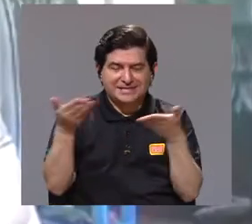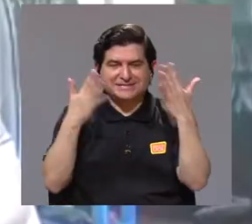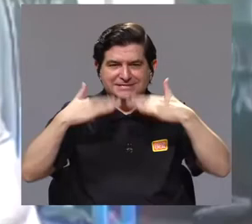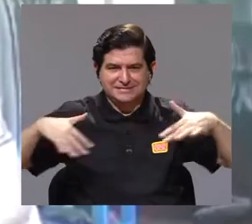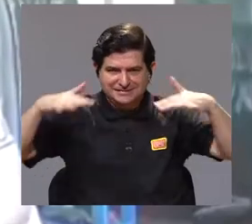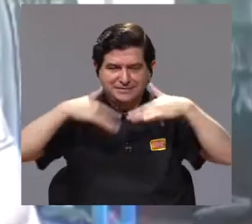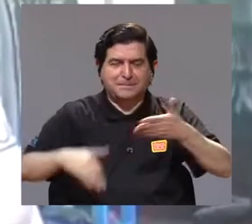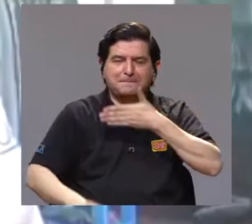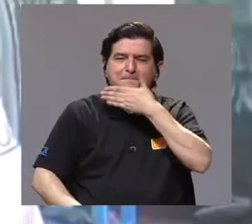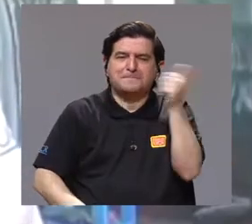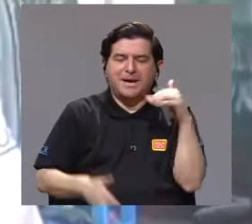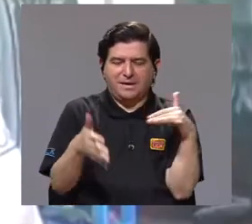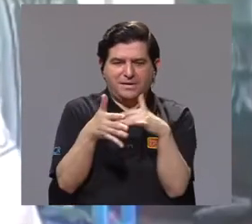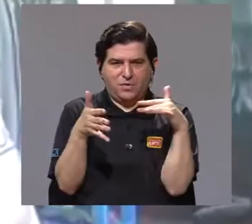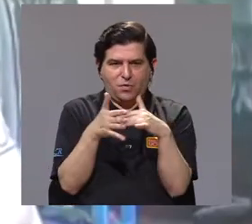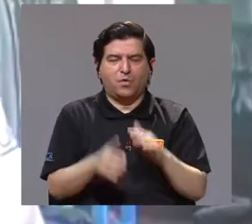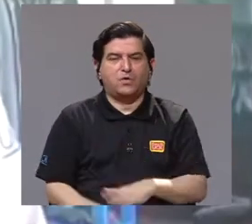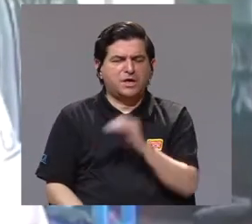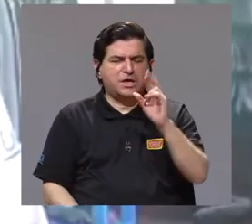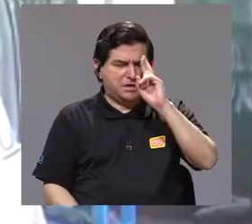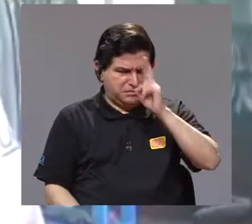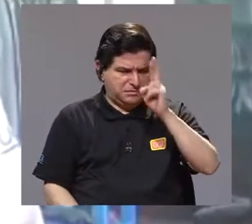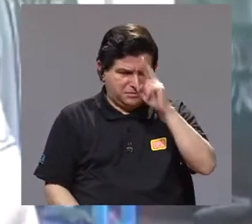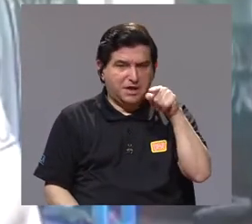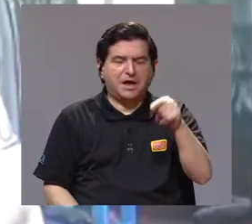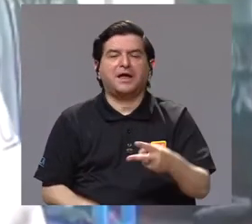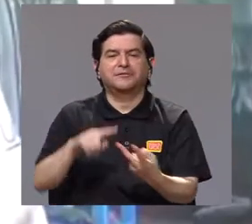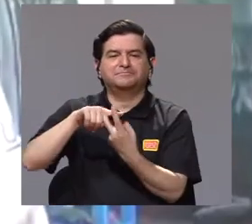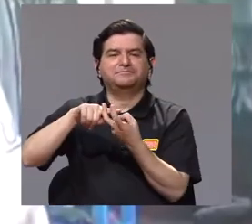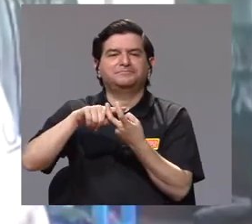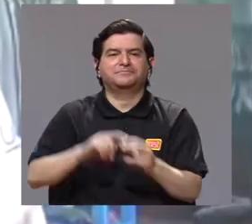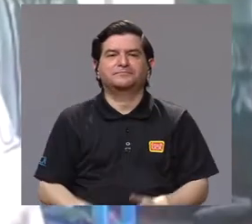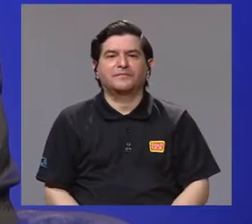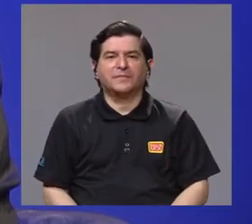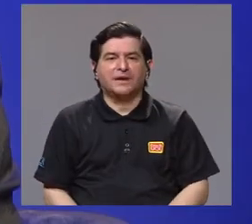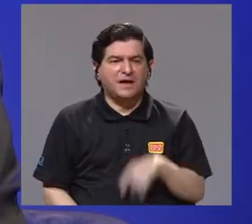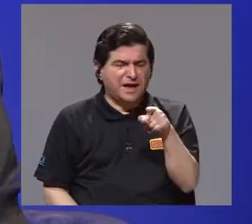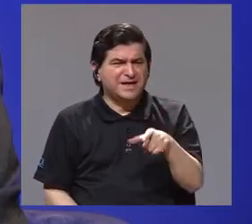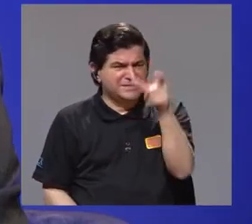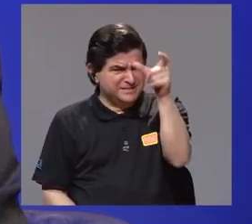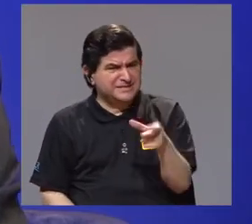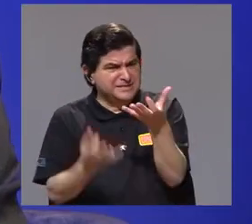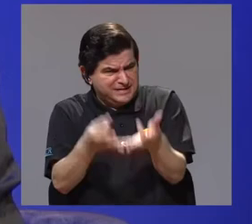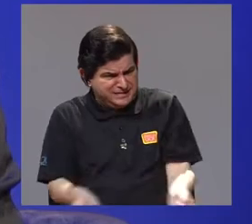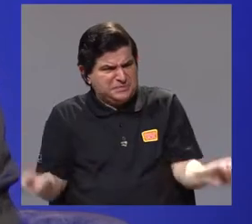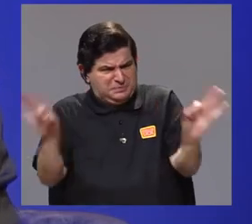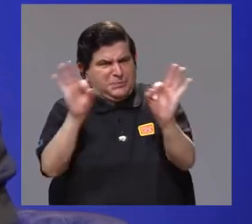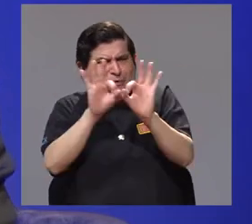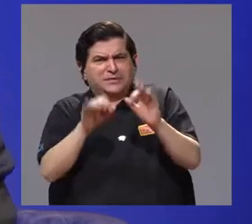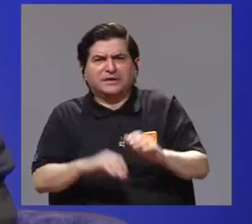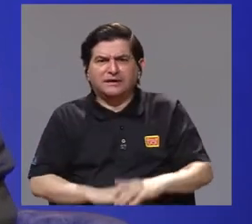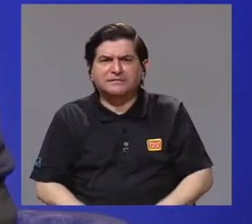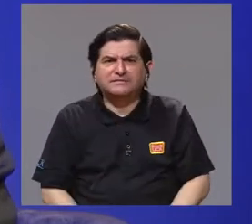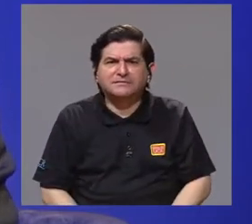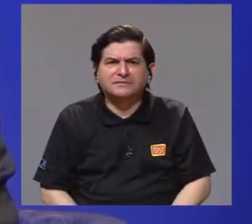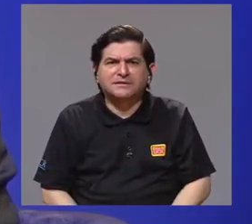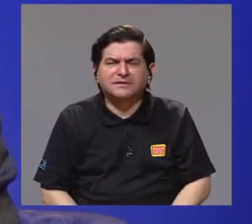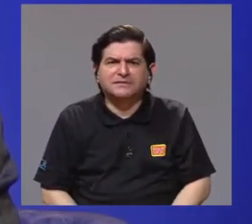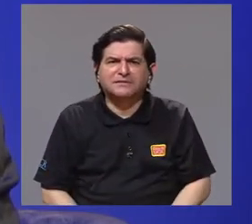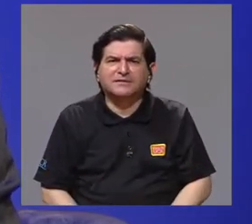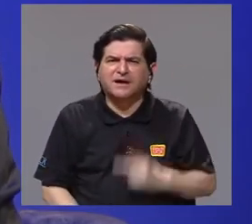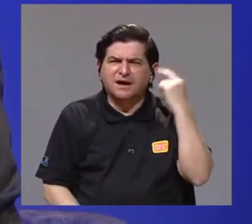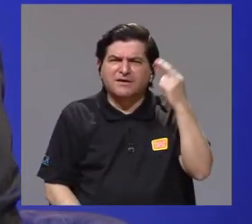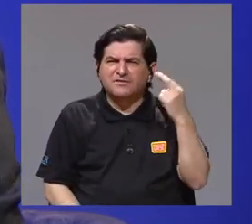servicios ambientales mejor estudiados y reconocidos de los murciélagos. Siendo organismos tan importantes, Bernal,